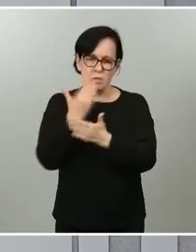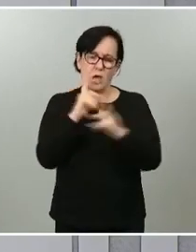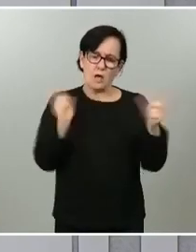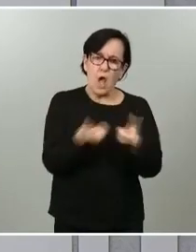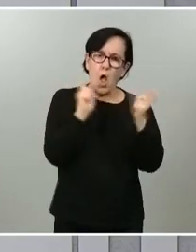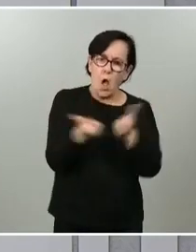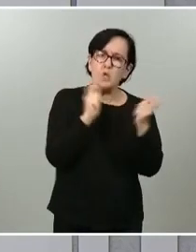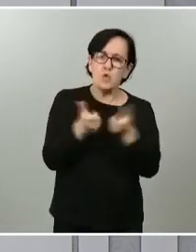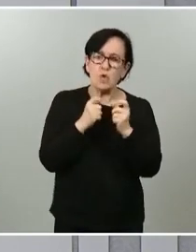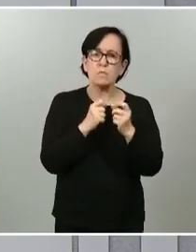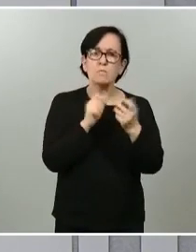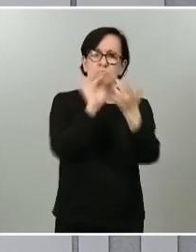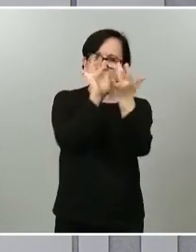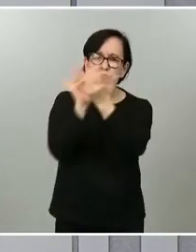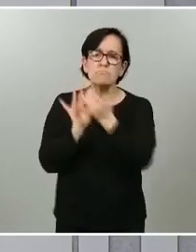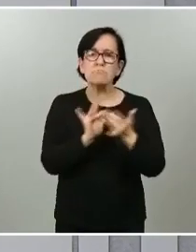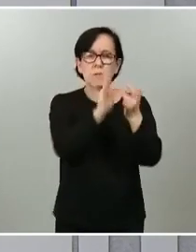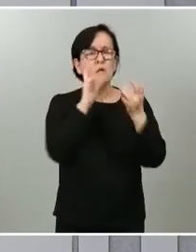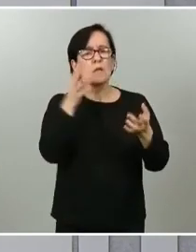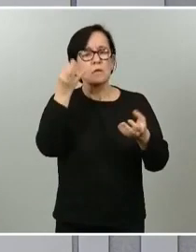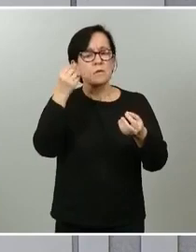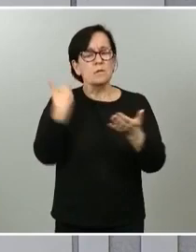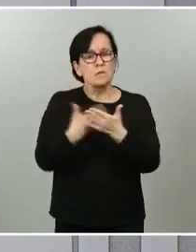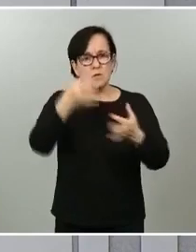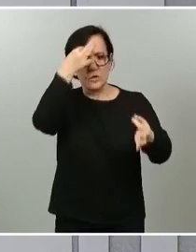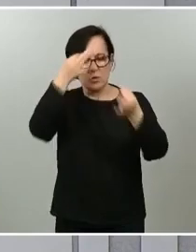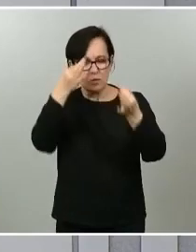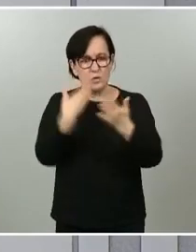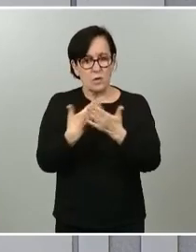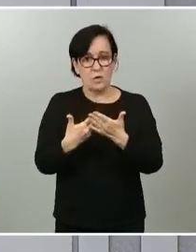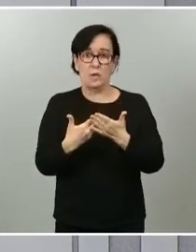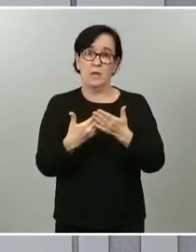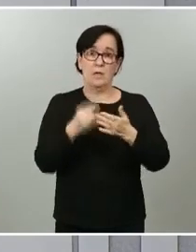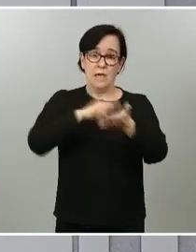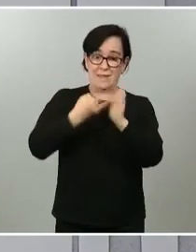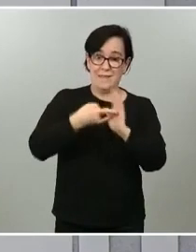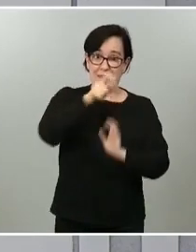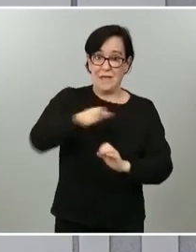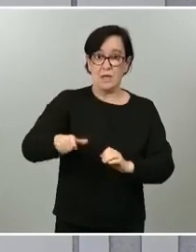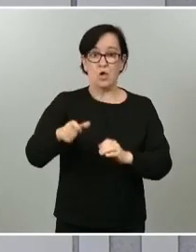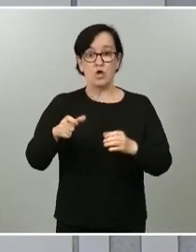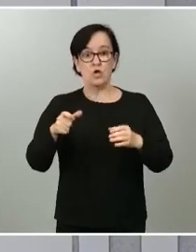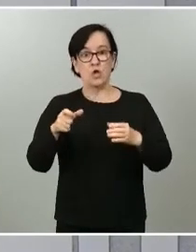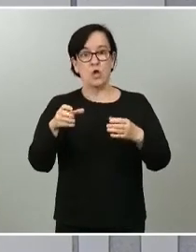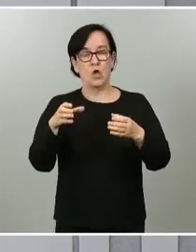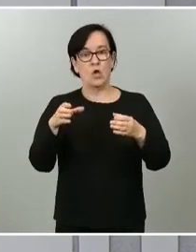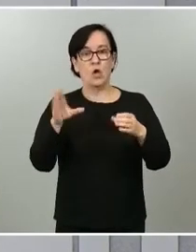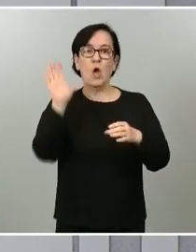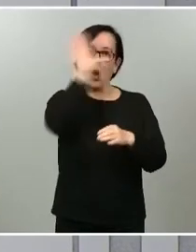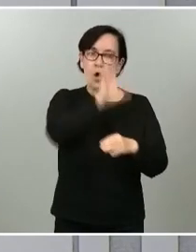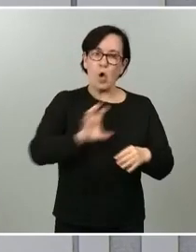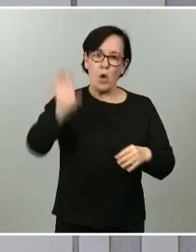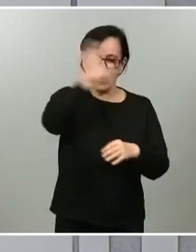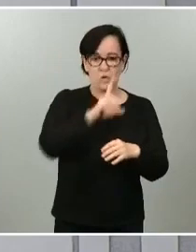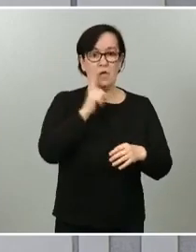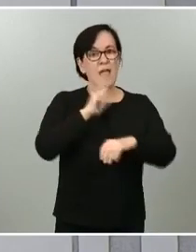que se han podido constatar los criterios por parte de los técnicos de comunidades y del ministerio en un trabajo que quiero poner